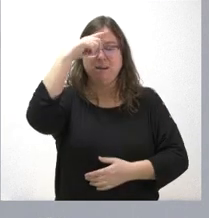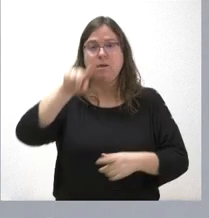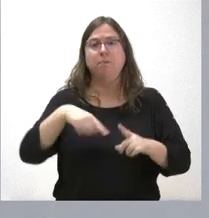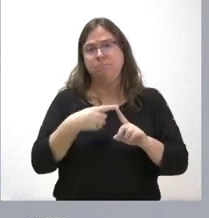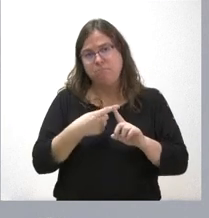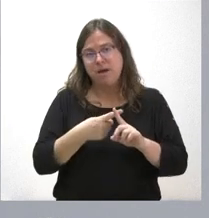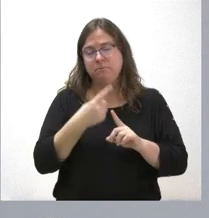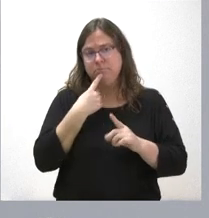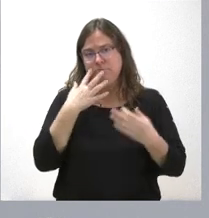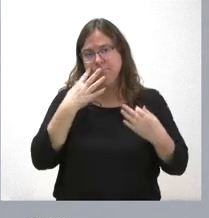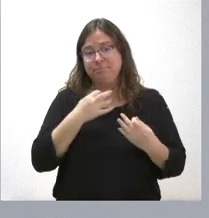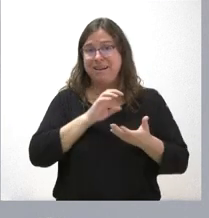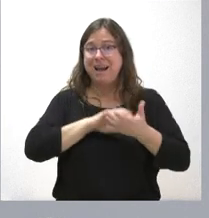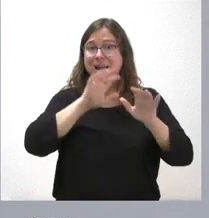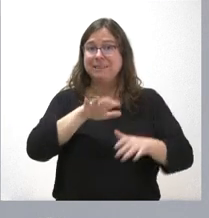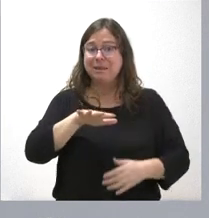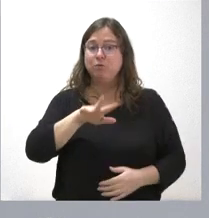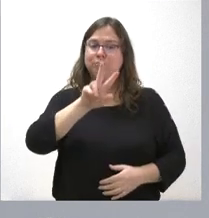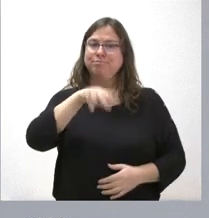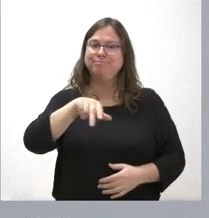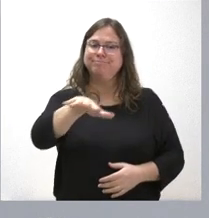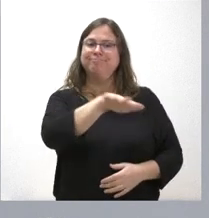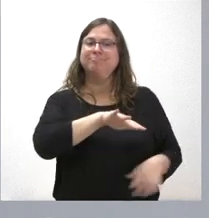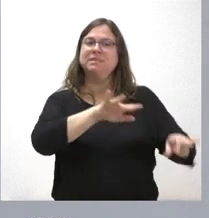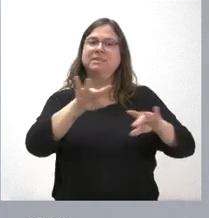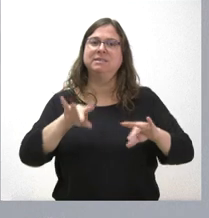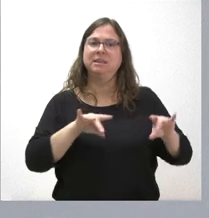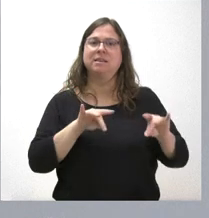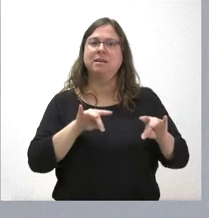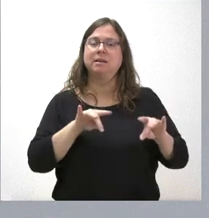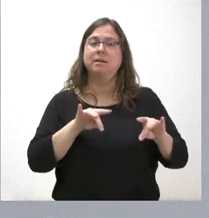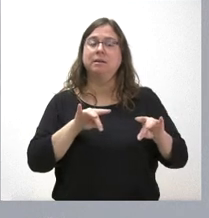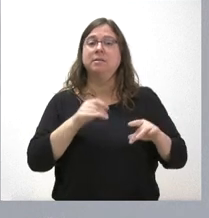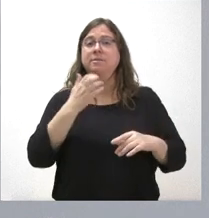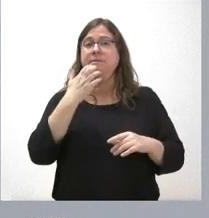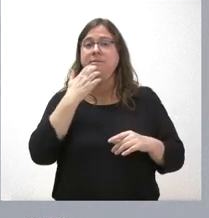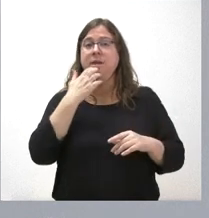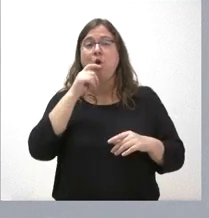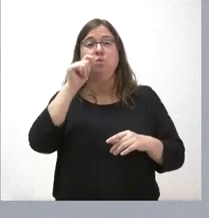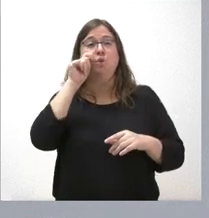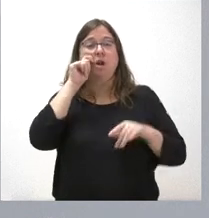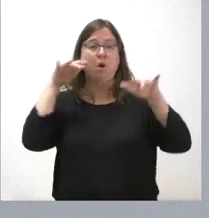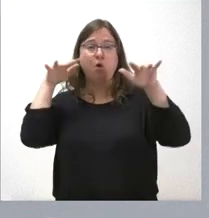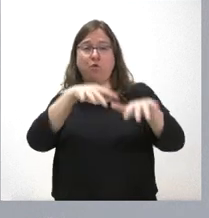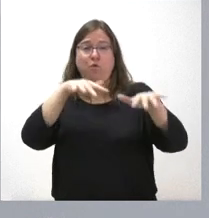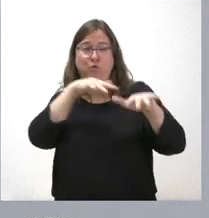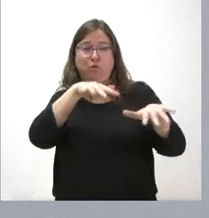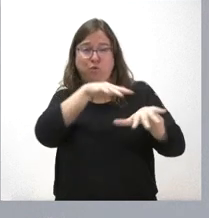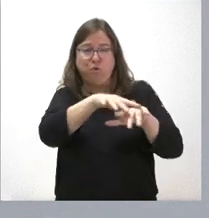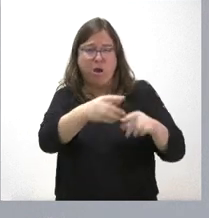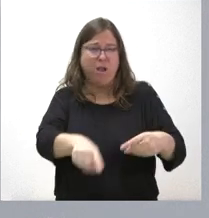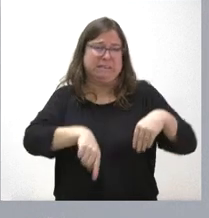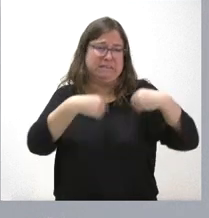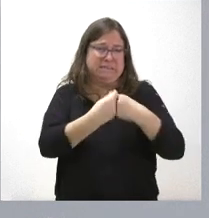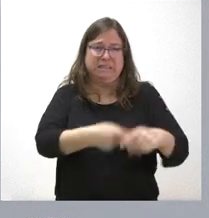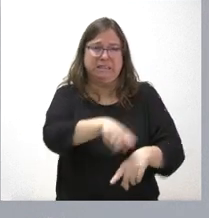que Castilla y León es un lugar donde la afluencia no ha llegado a los niveles de otras comunidades autónomas y por